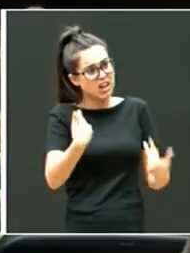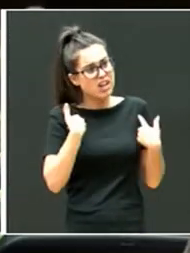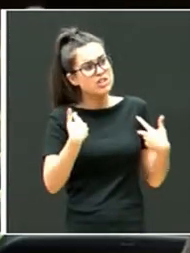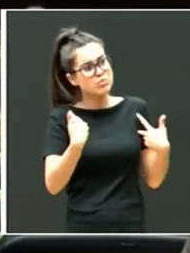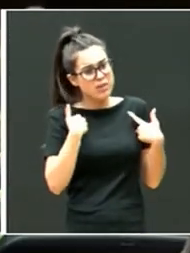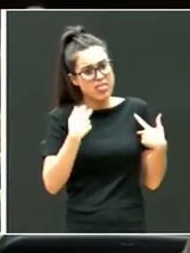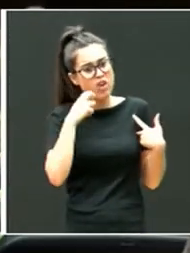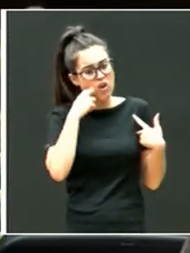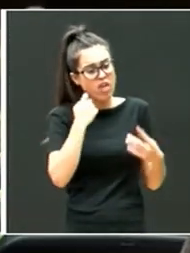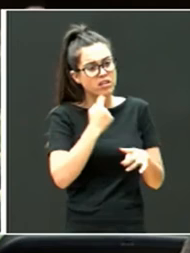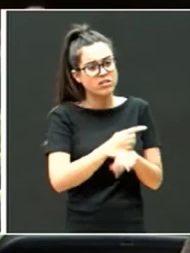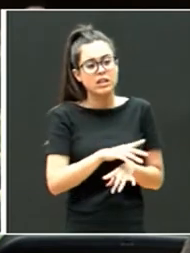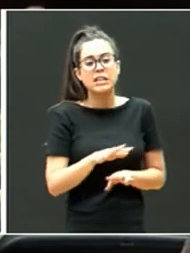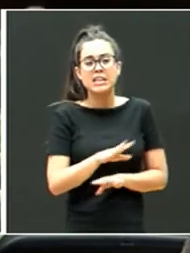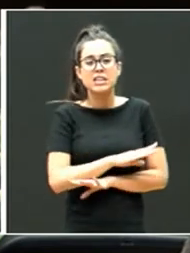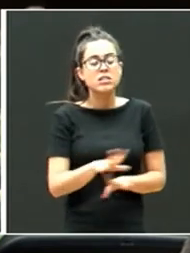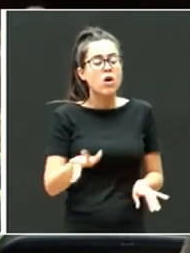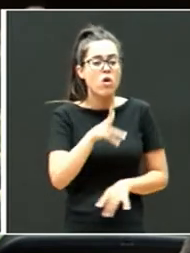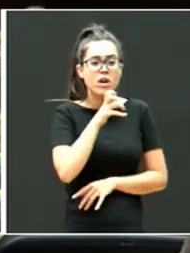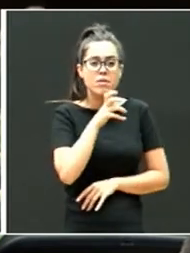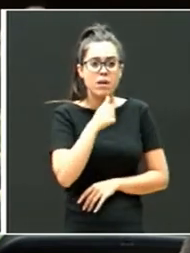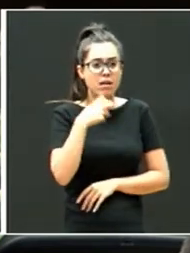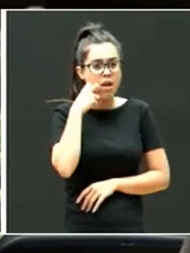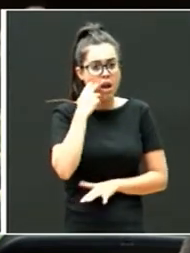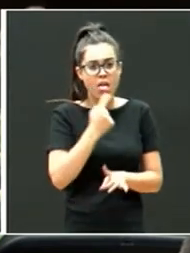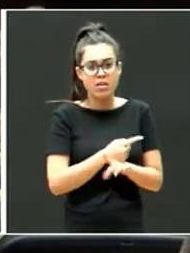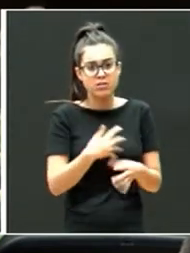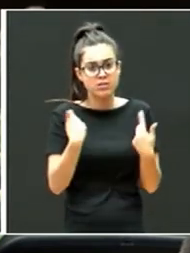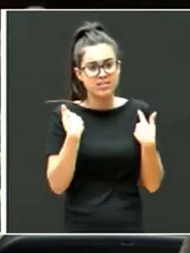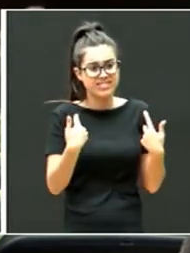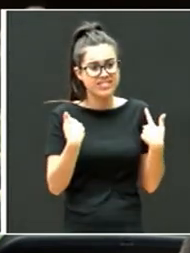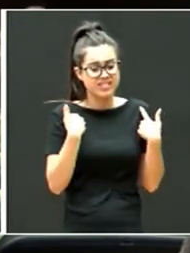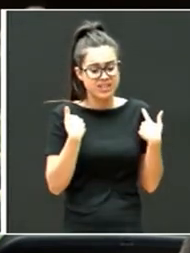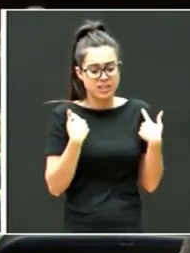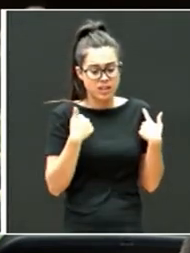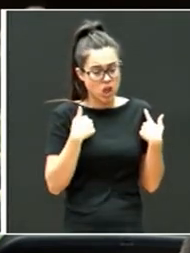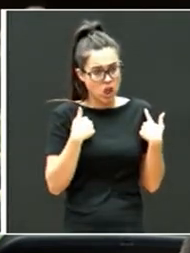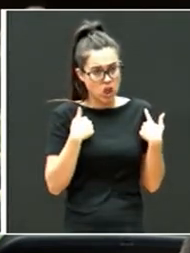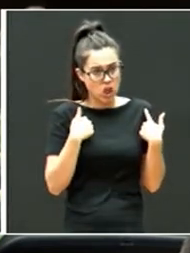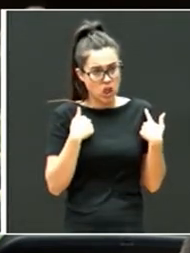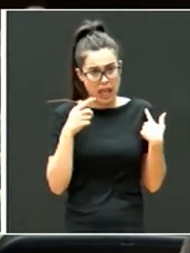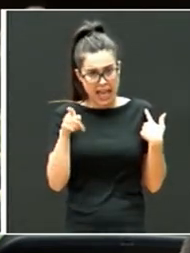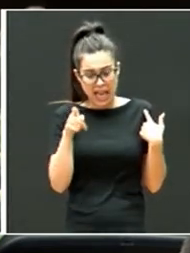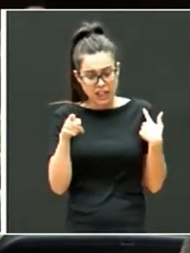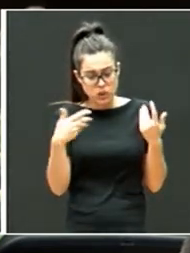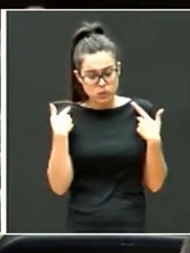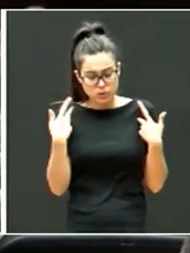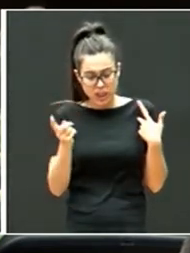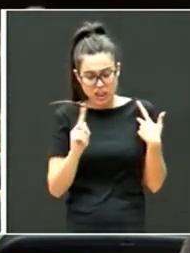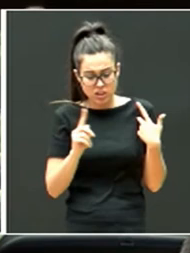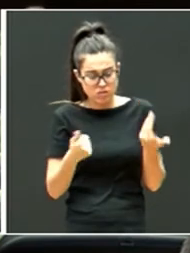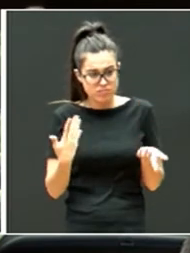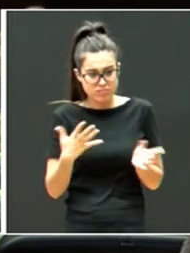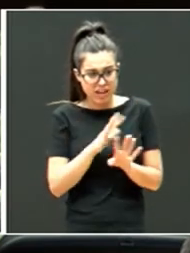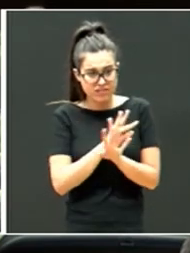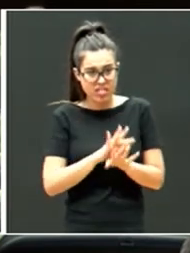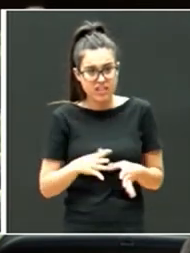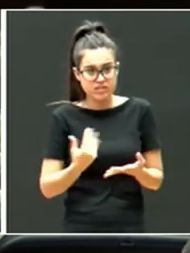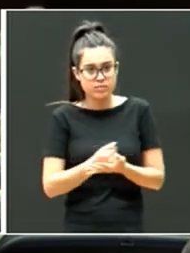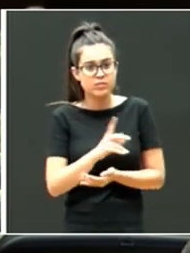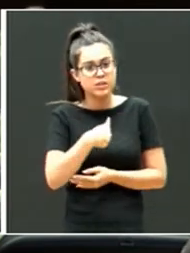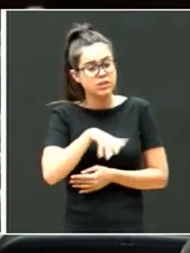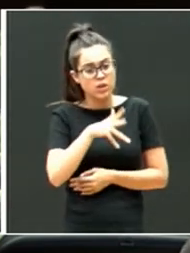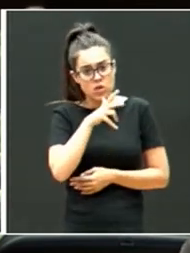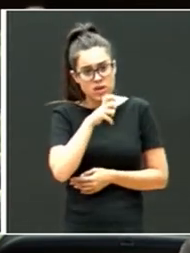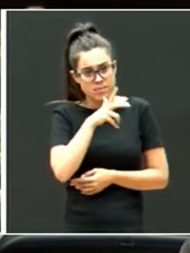Es terrible que tu hijo lo sufra. No lo sufre él, lo sufre la sociedad en conjunto. Es muy terrible.